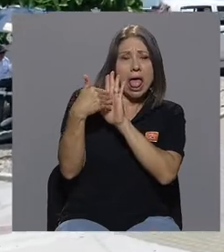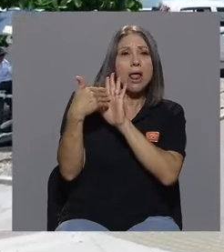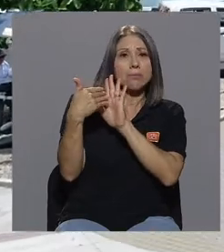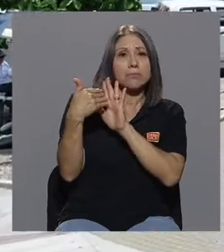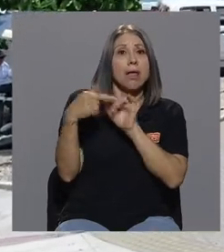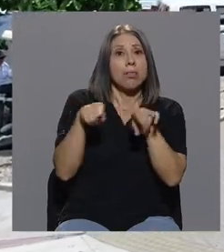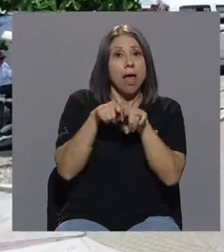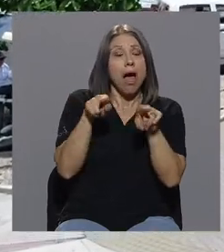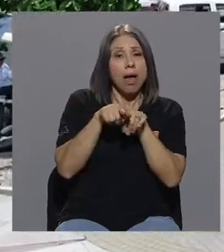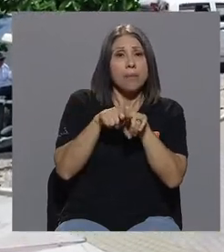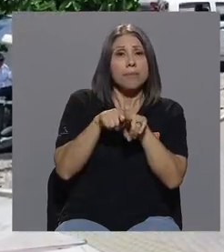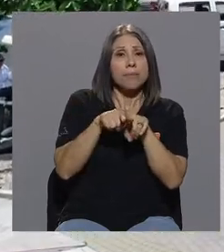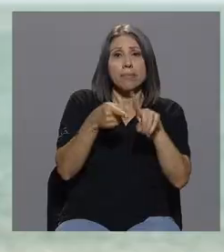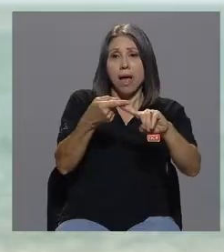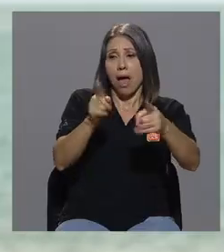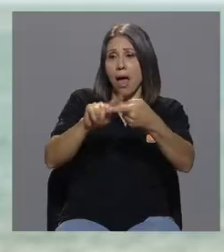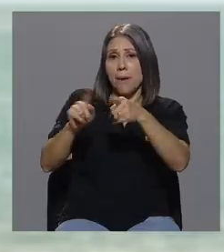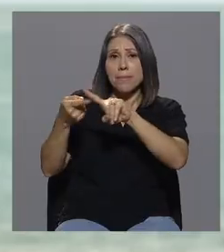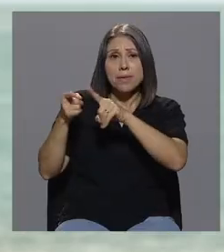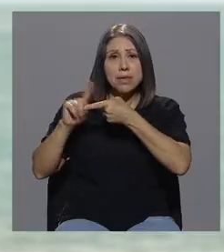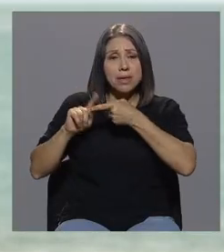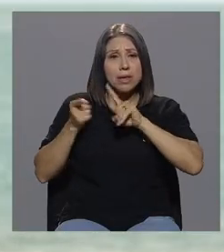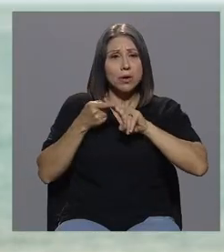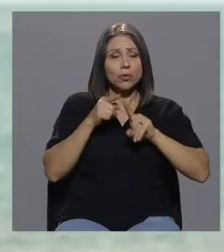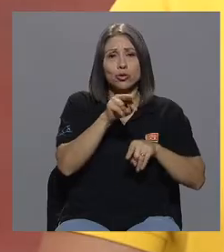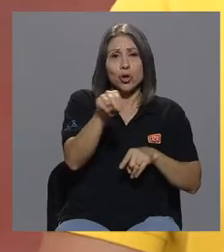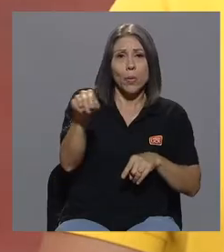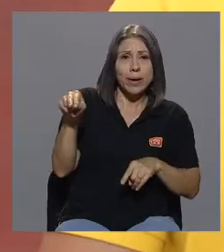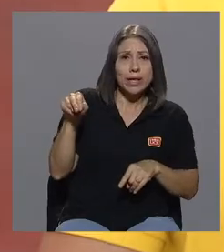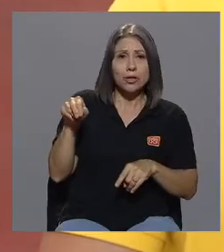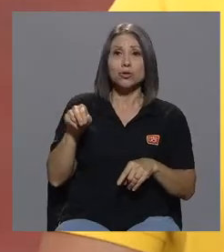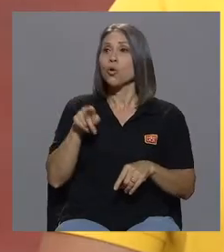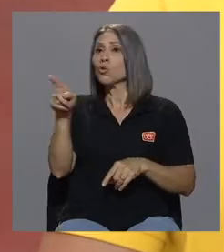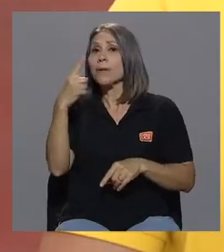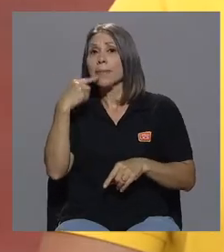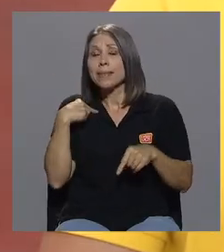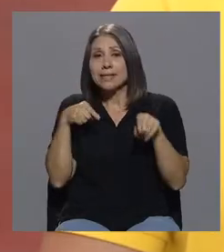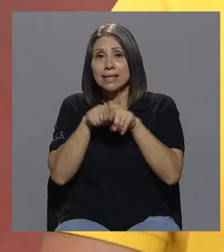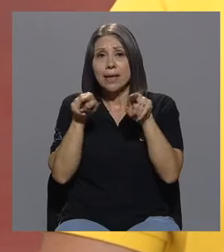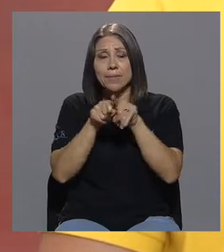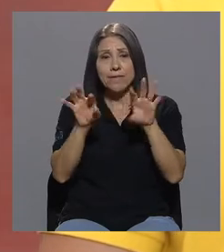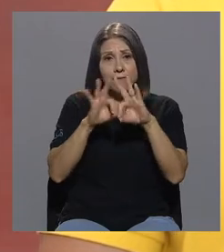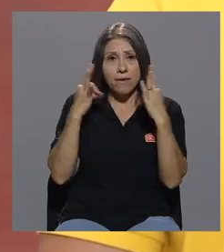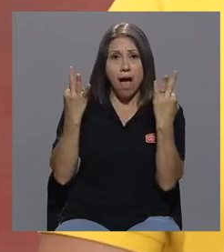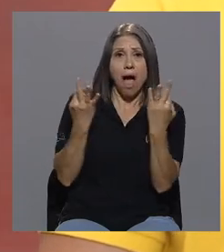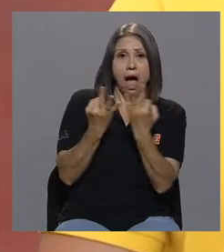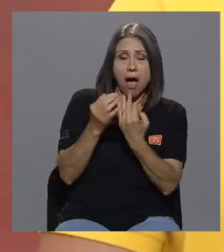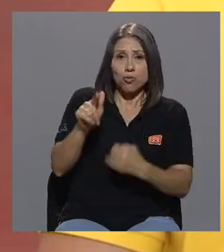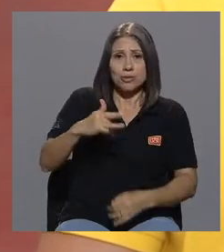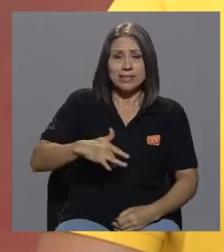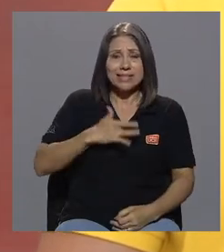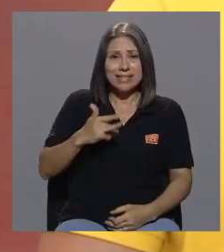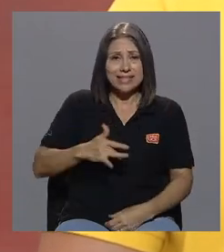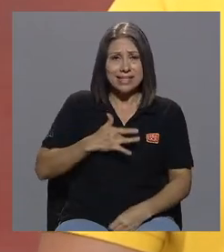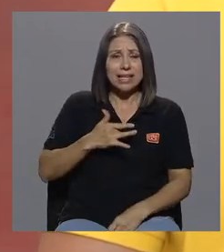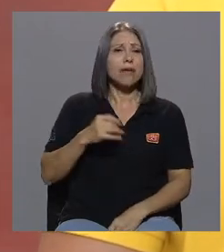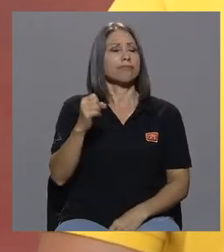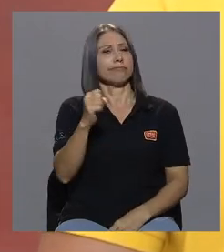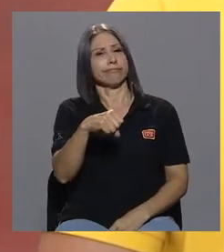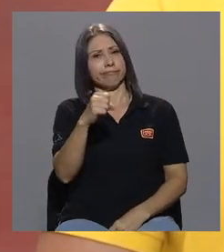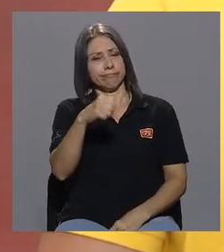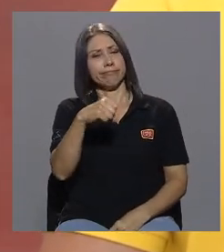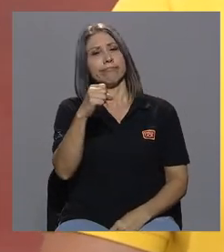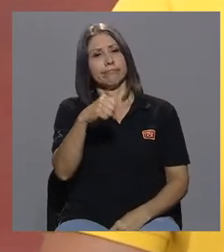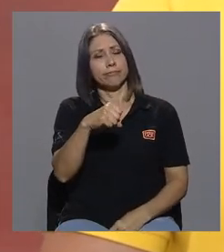amigos y de muchos compañeros Usted me decía que inclusive de su núcleo familiar, usted sentía una... Sí. Una